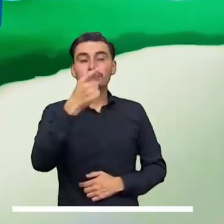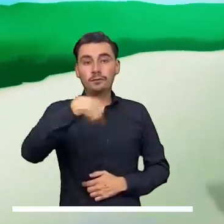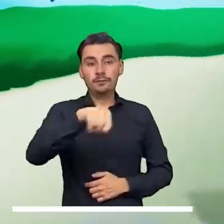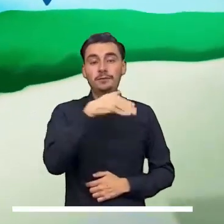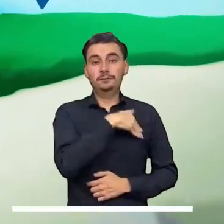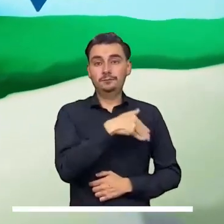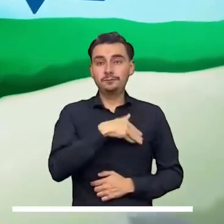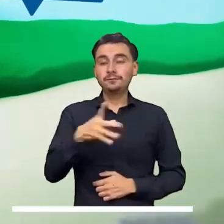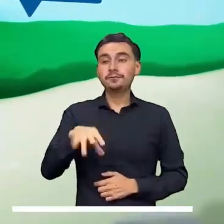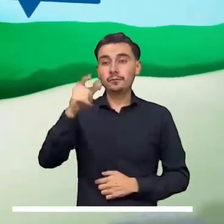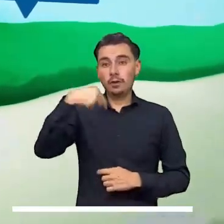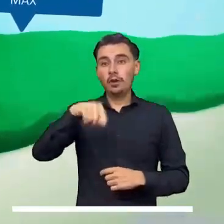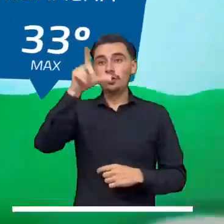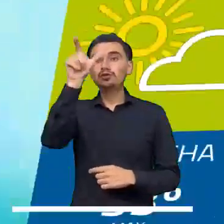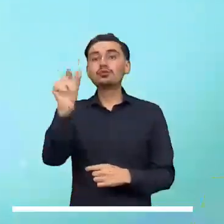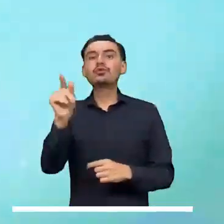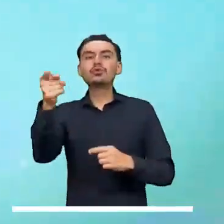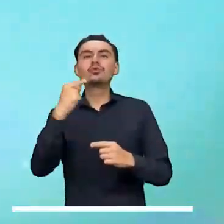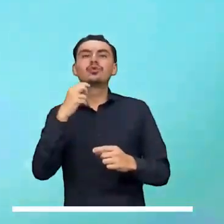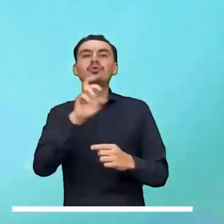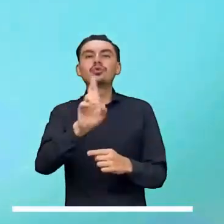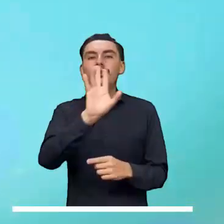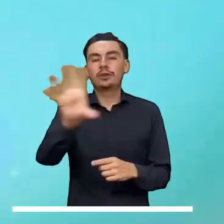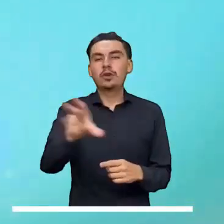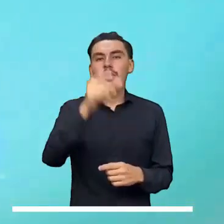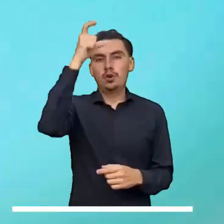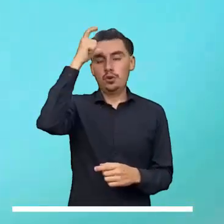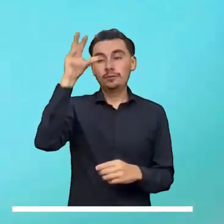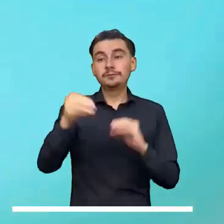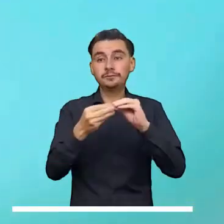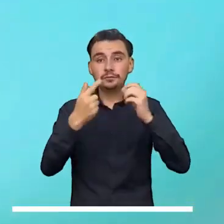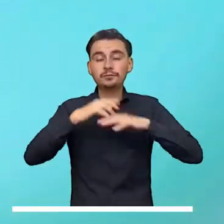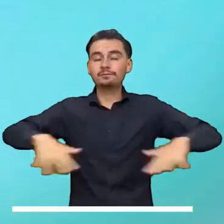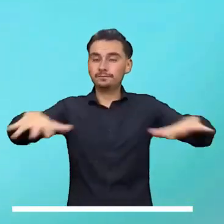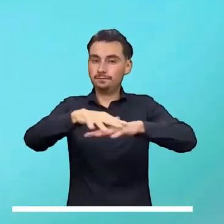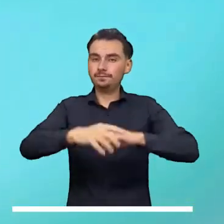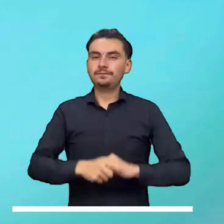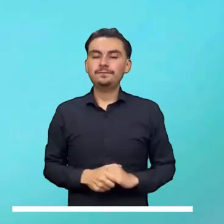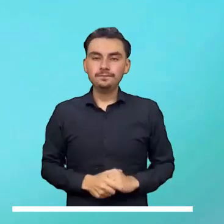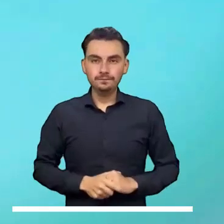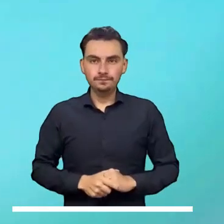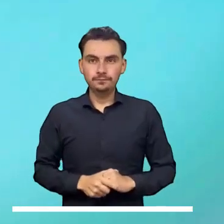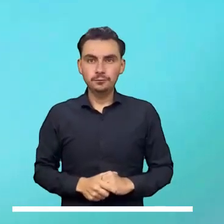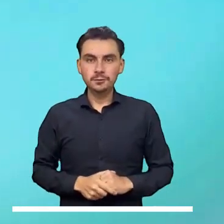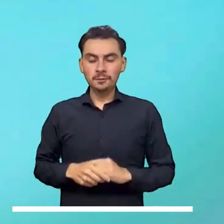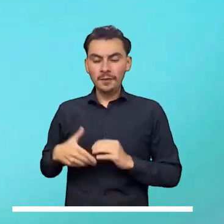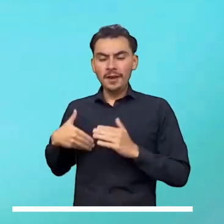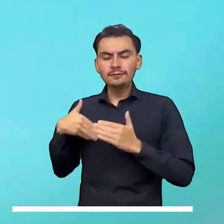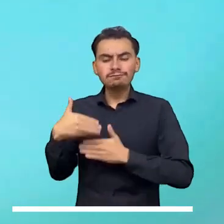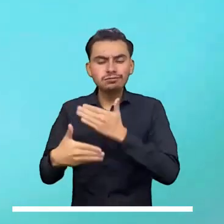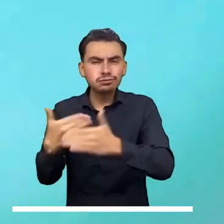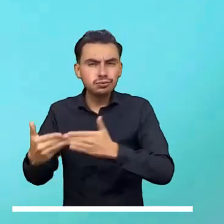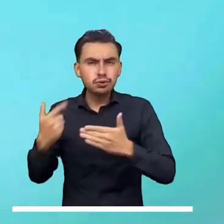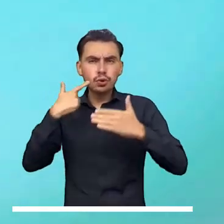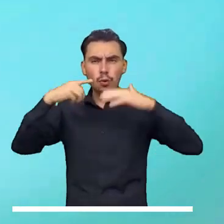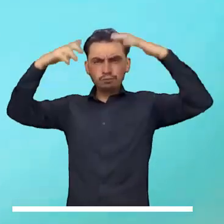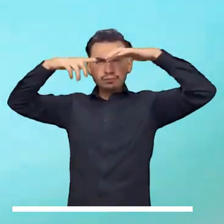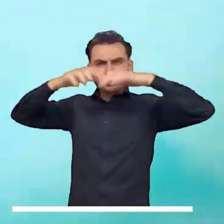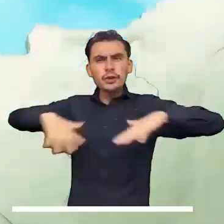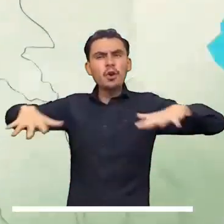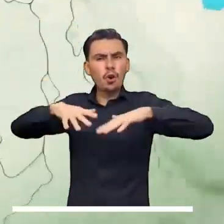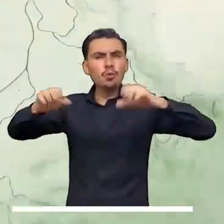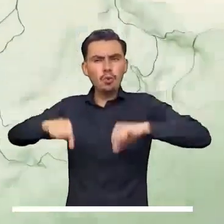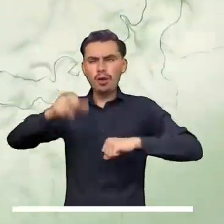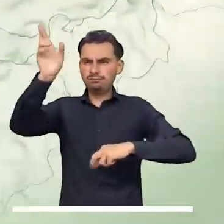Atlántico, Bolívar, norte de Sucre, noroeste de Córdoba y Urabá. No se descartan lluvias intensas y